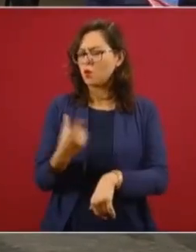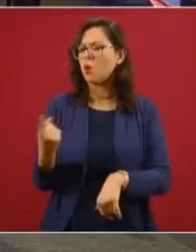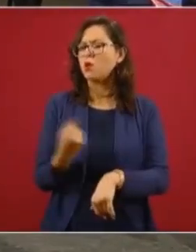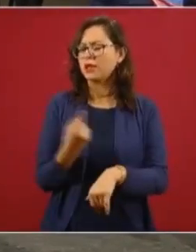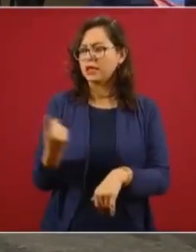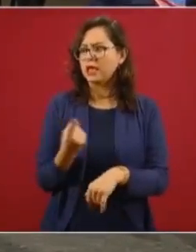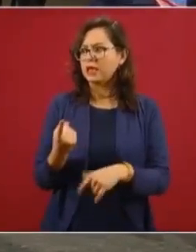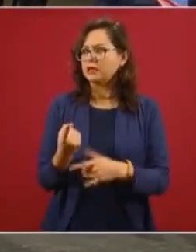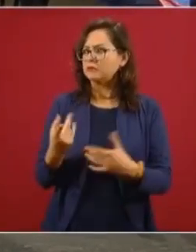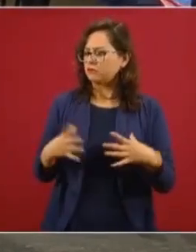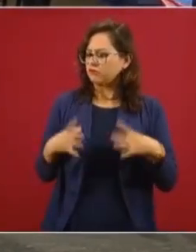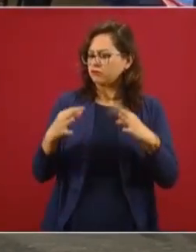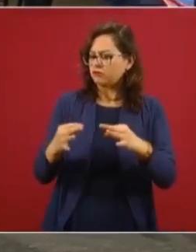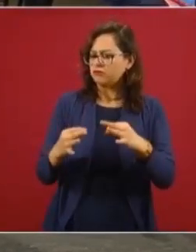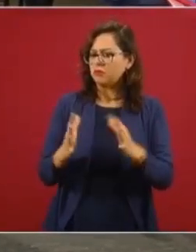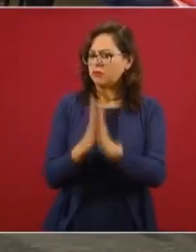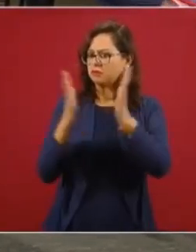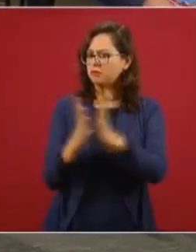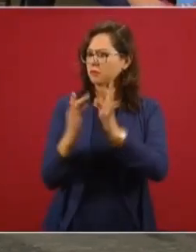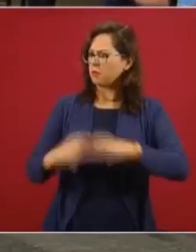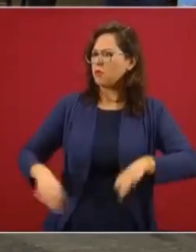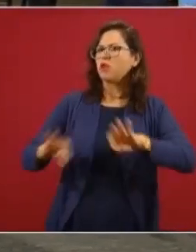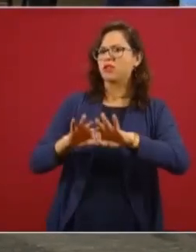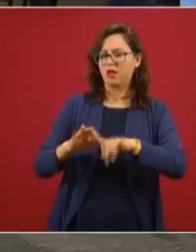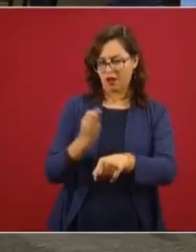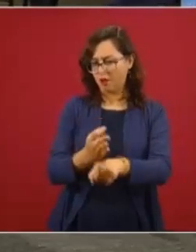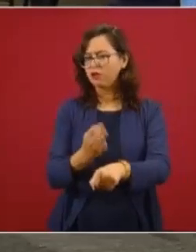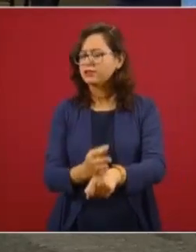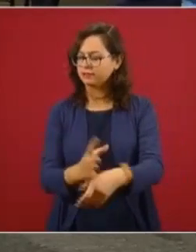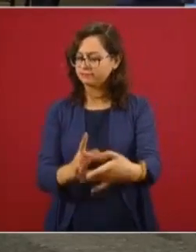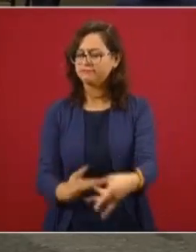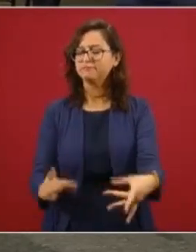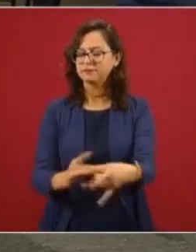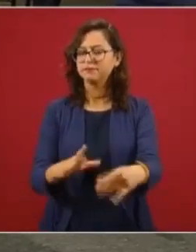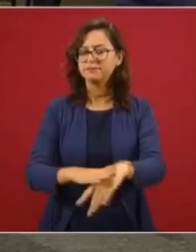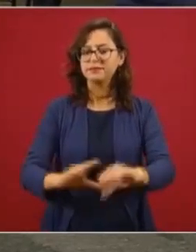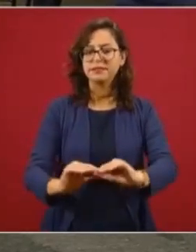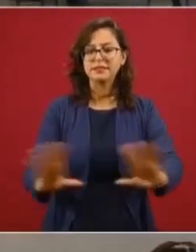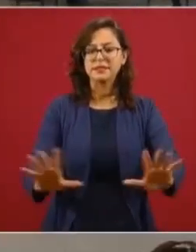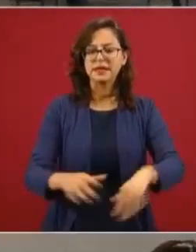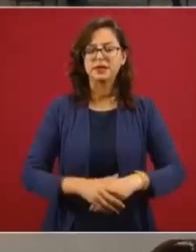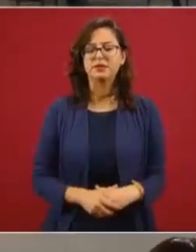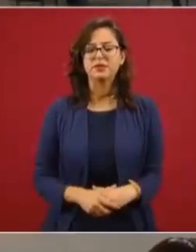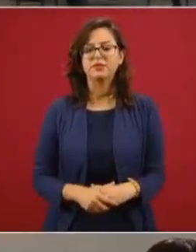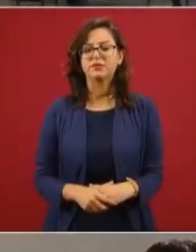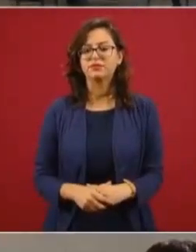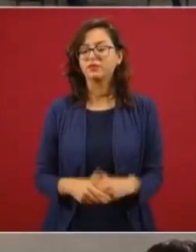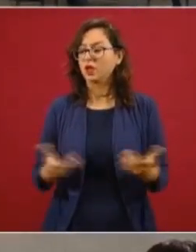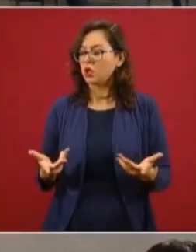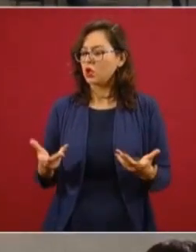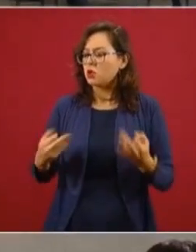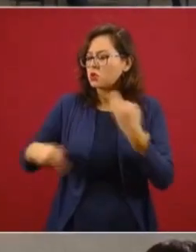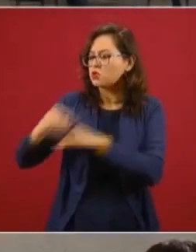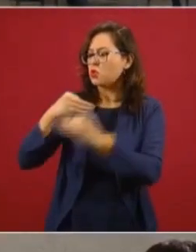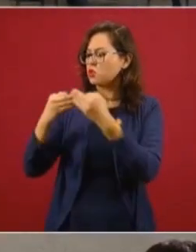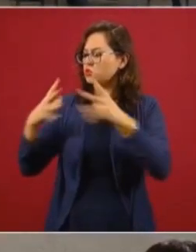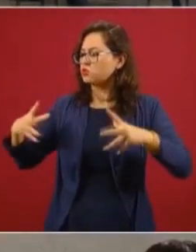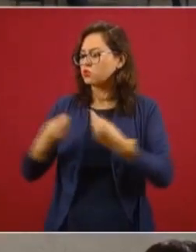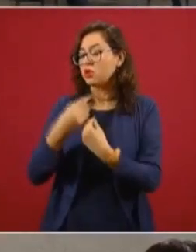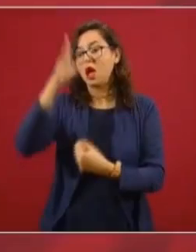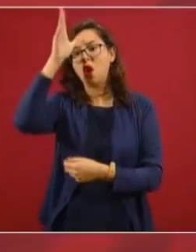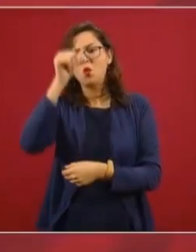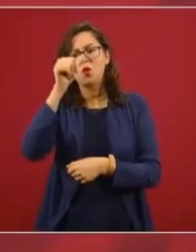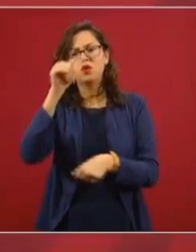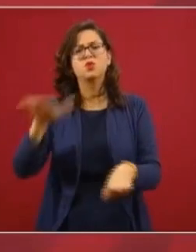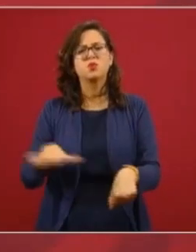Fundación y fue tan importante. Y decir, entonces, un acuerdo muy significativo. ¿Por qué? Porque es un